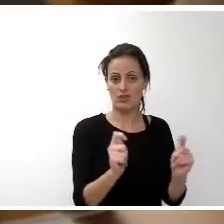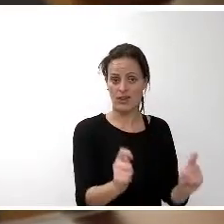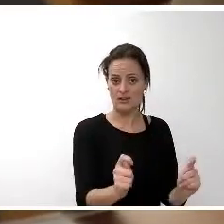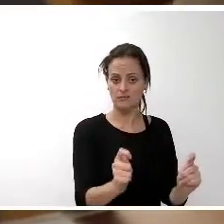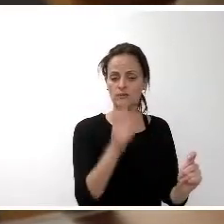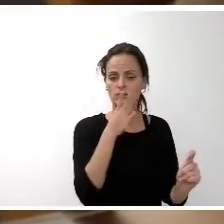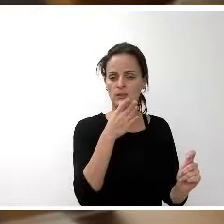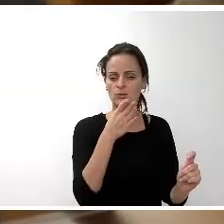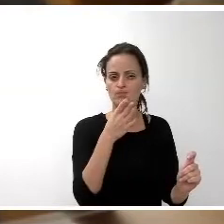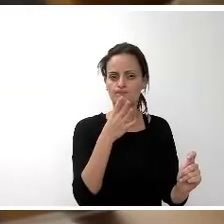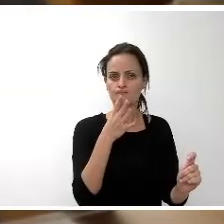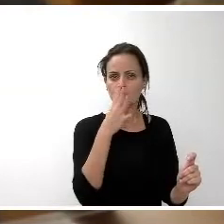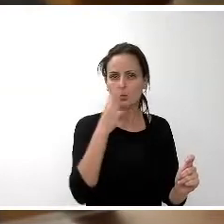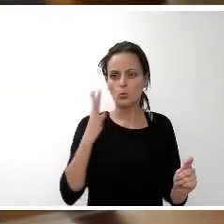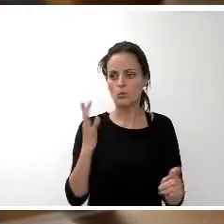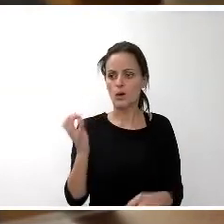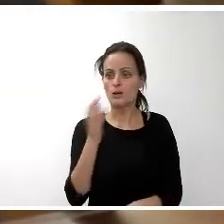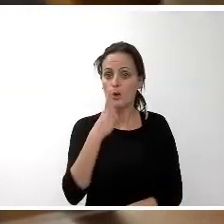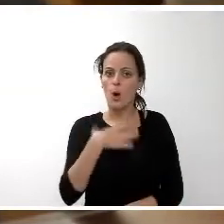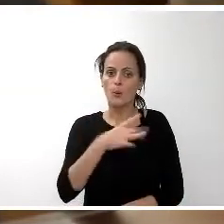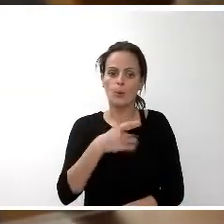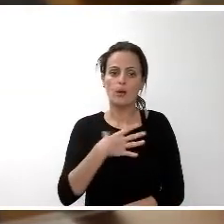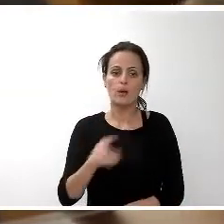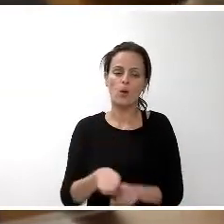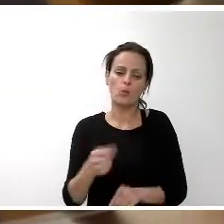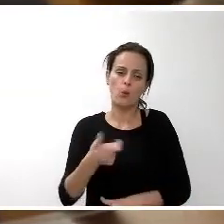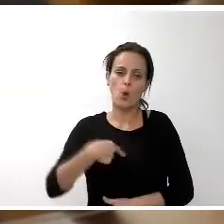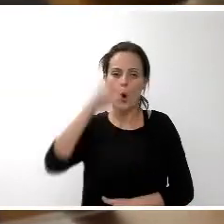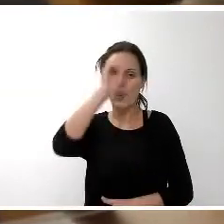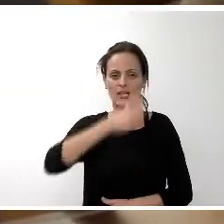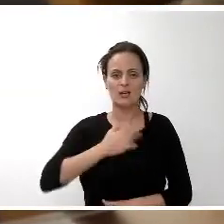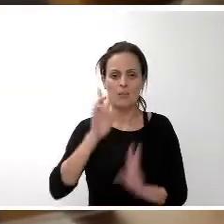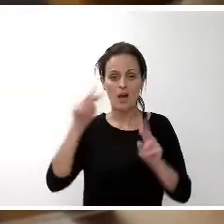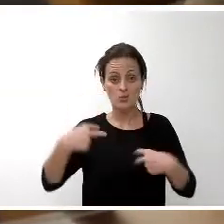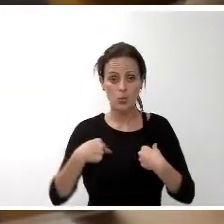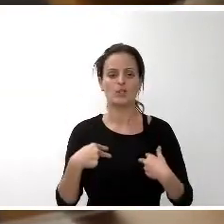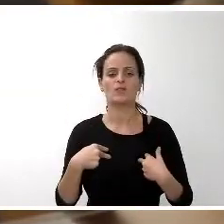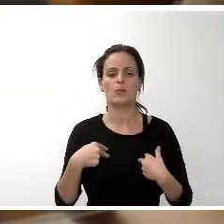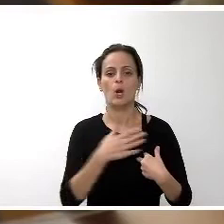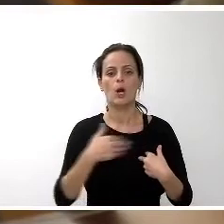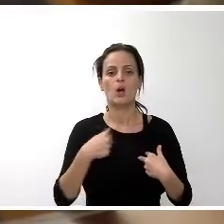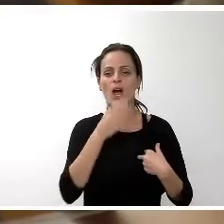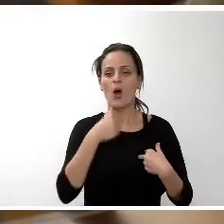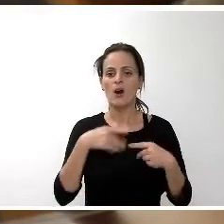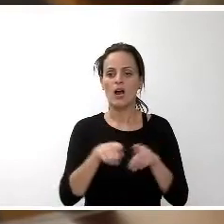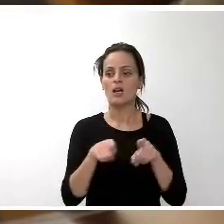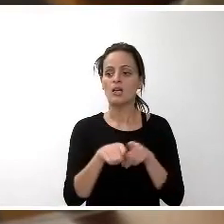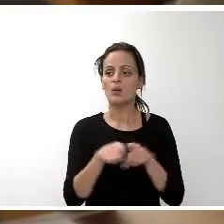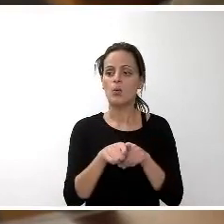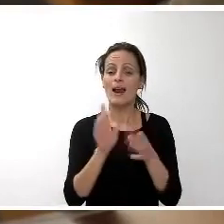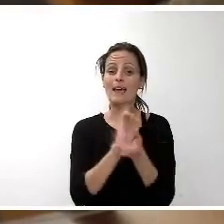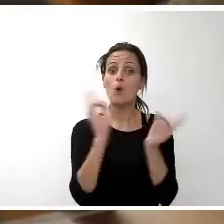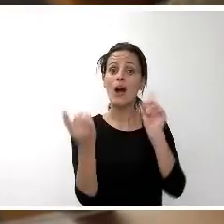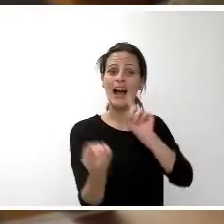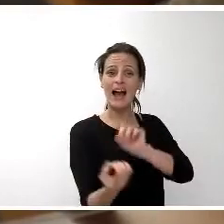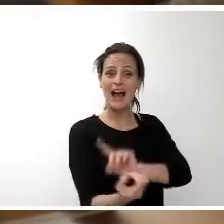el temporal, a lo mejor soy bastante subjetivo en la opinión, pero creo que hemos capeado el temporal no olvidándonos de